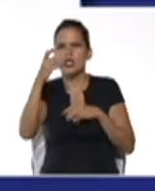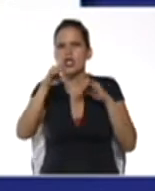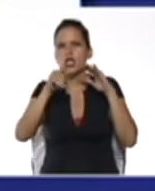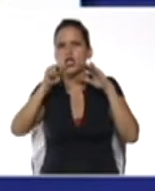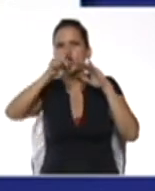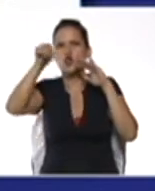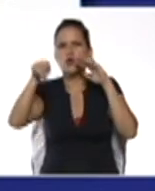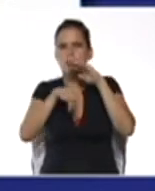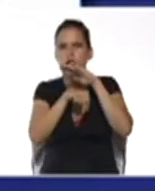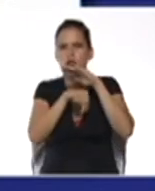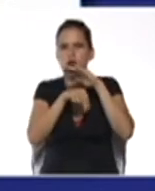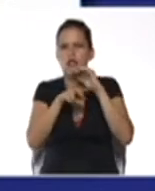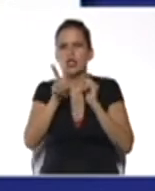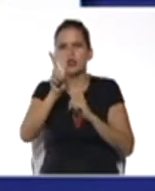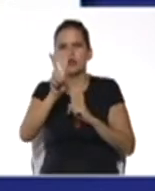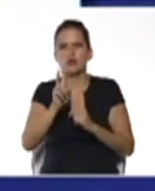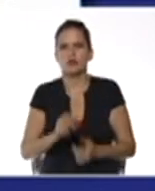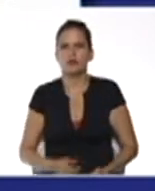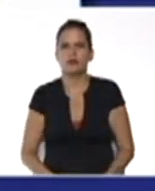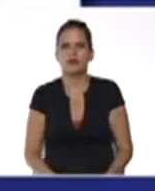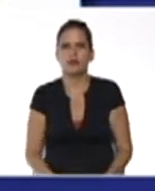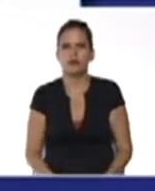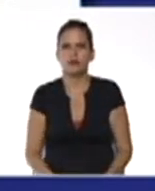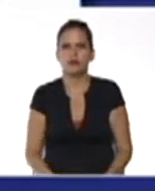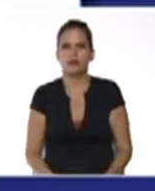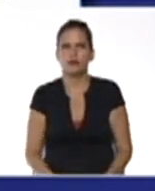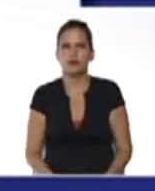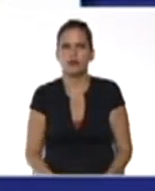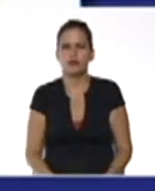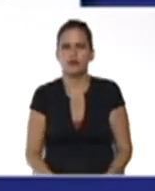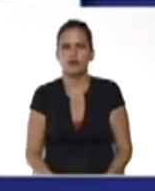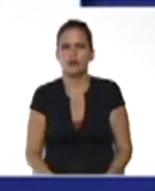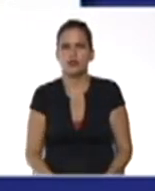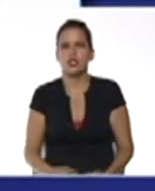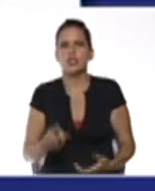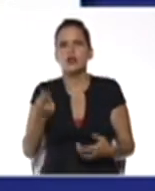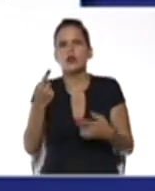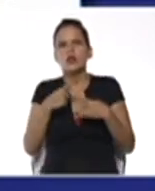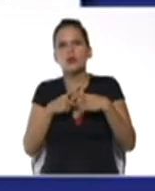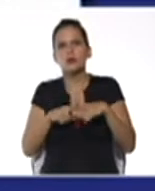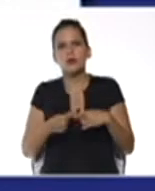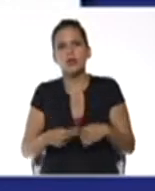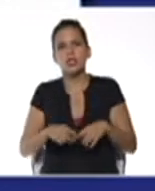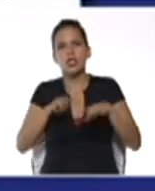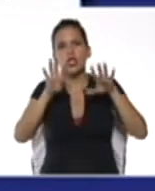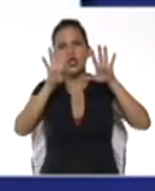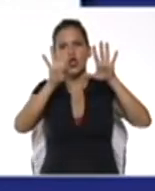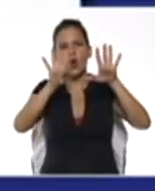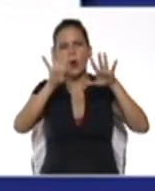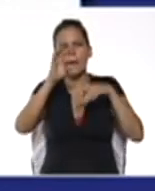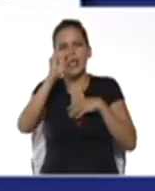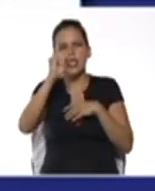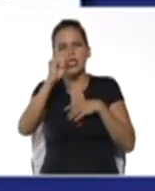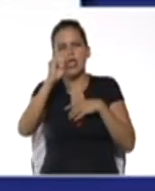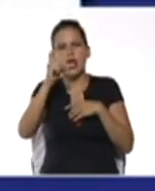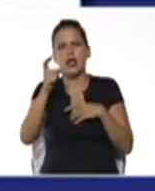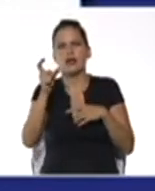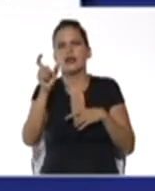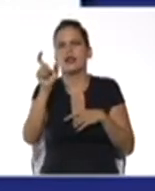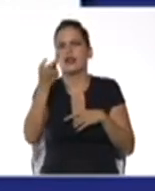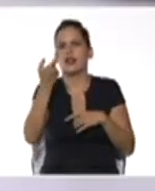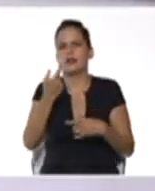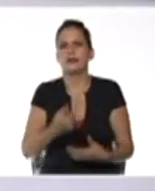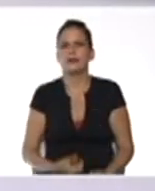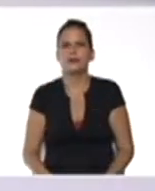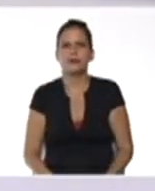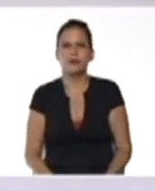180 grados entre 2, se obtiene 90 grados. Ahora vamos en lo